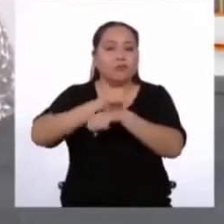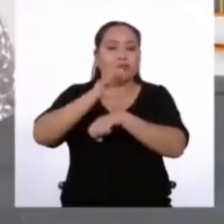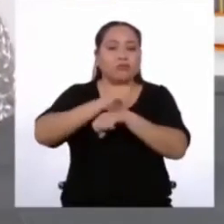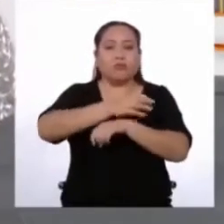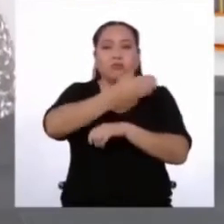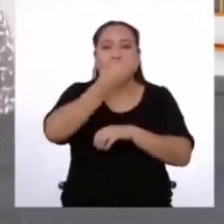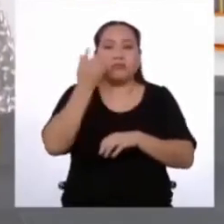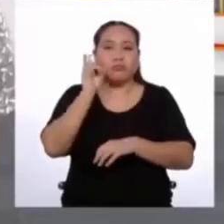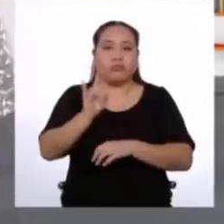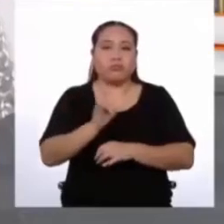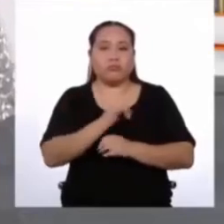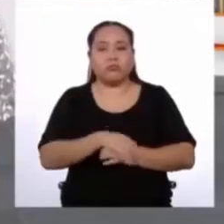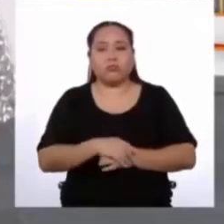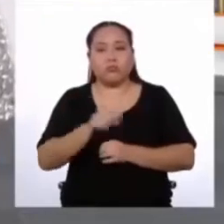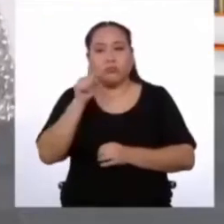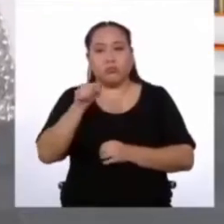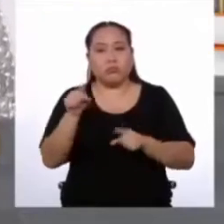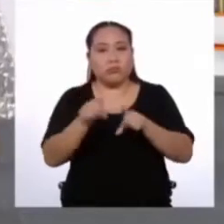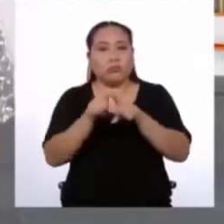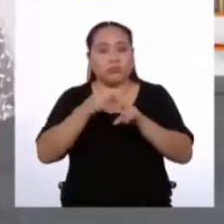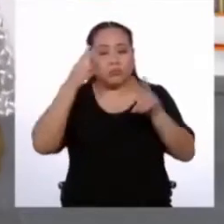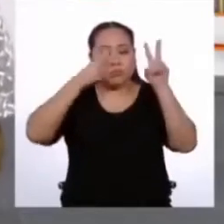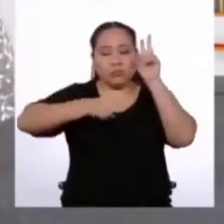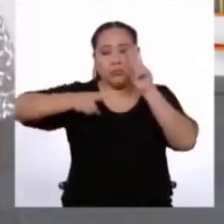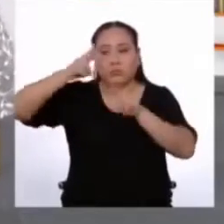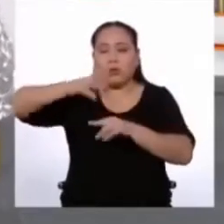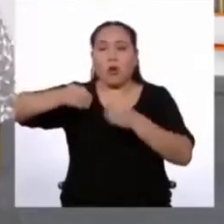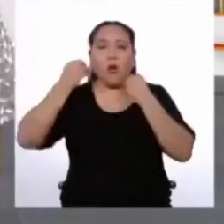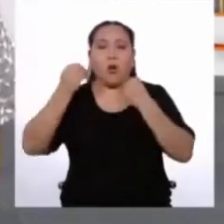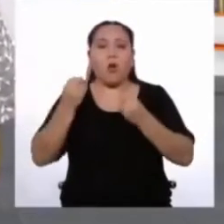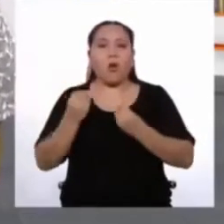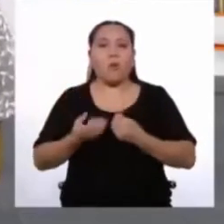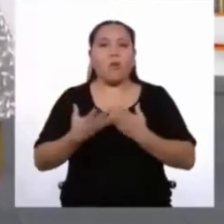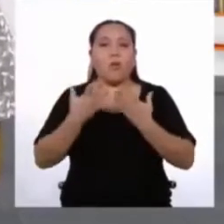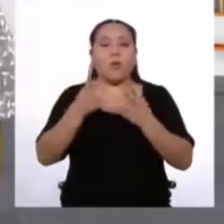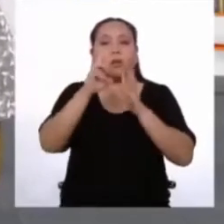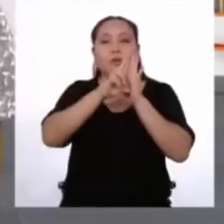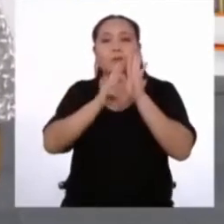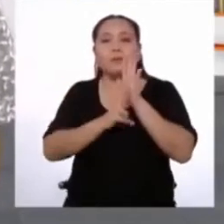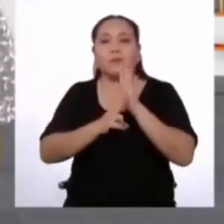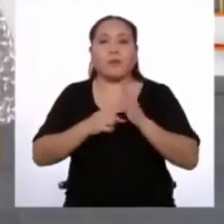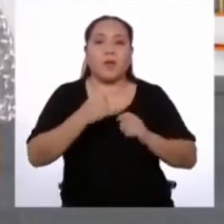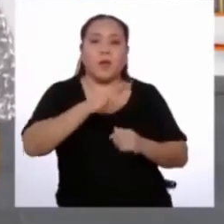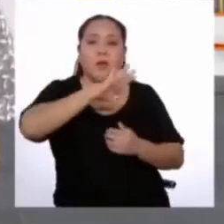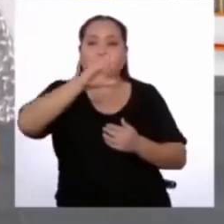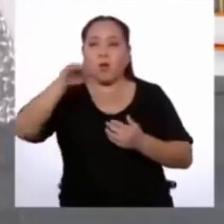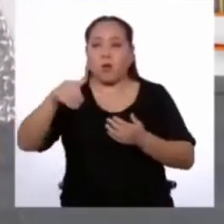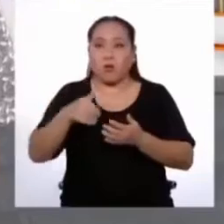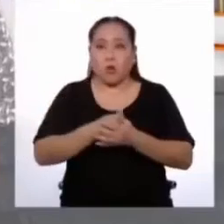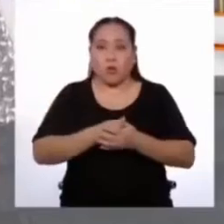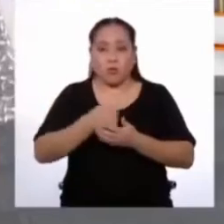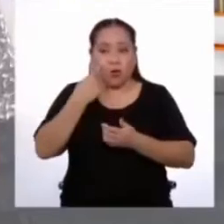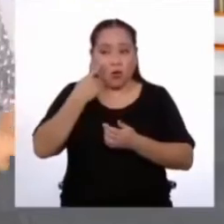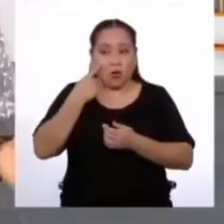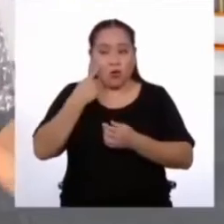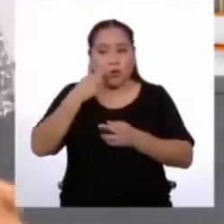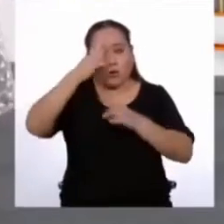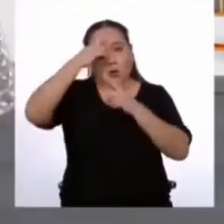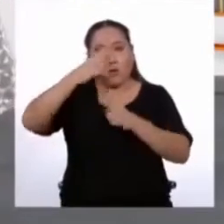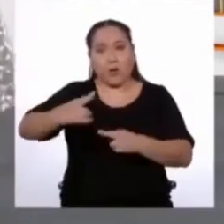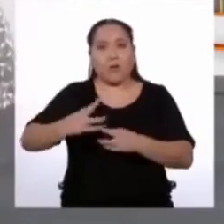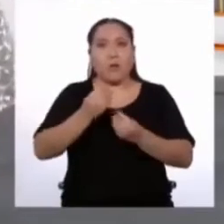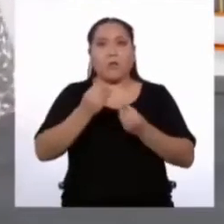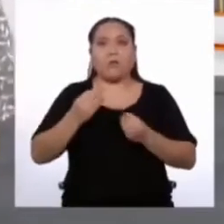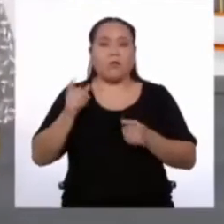funcionamiento. Del mismo modo, veremos cómo procurar que un reglamento sea conocido y cumplido por la mayor cantidad de personas